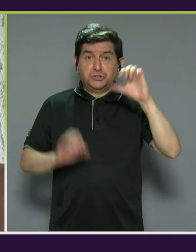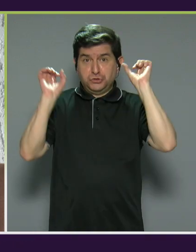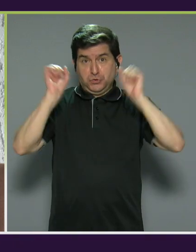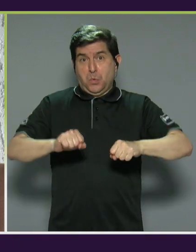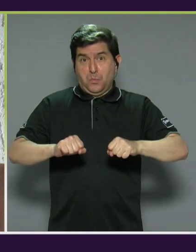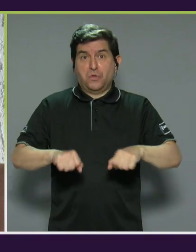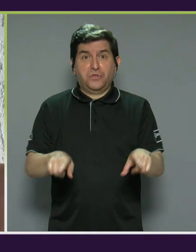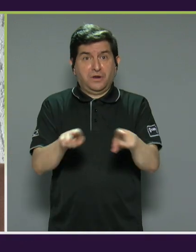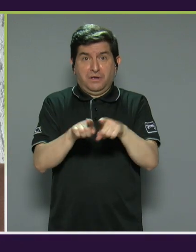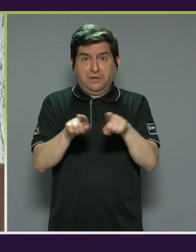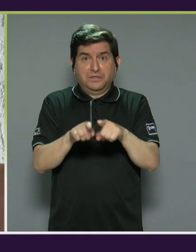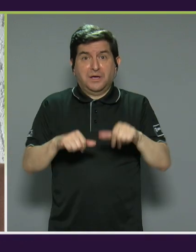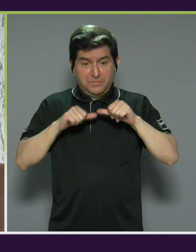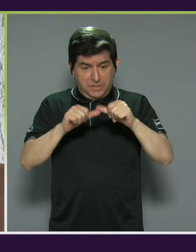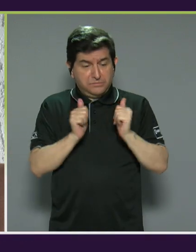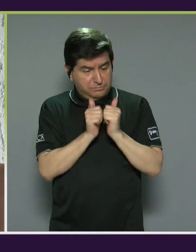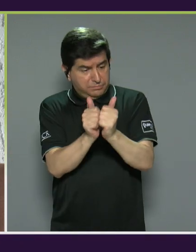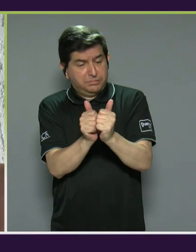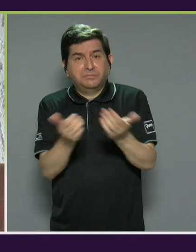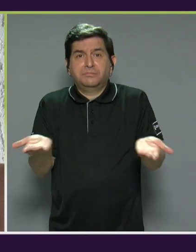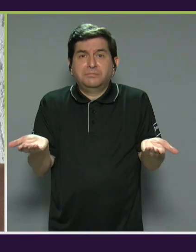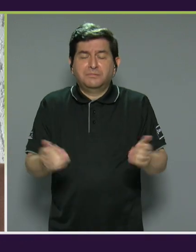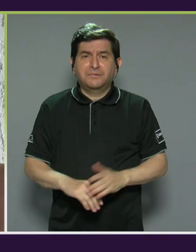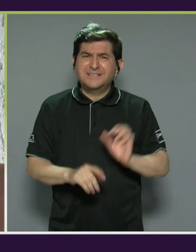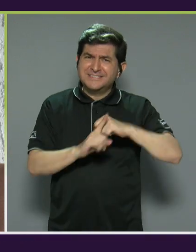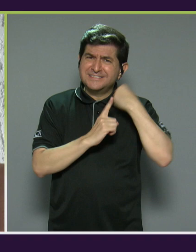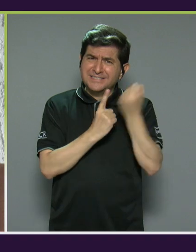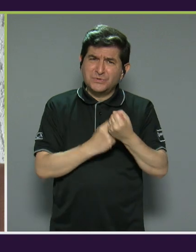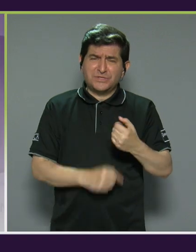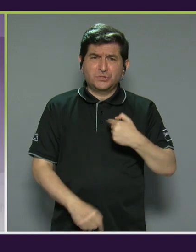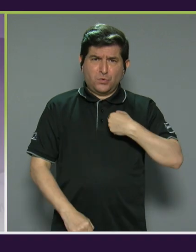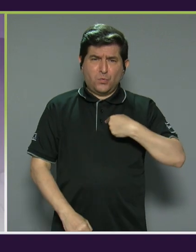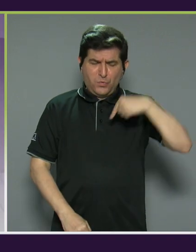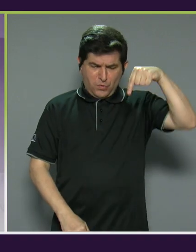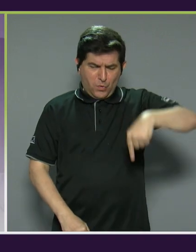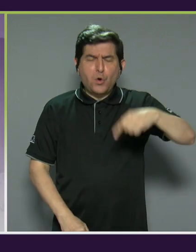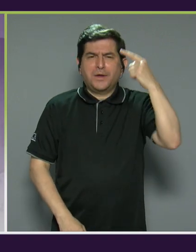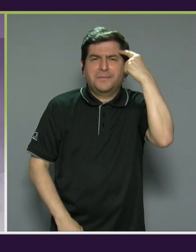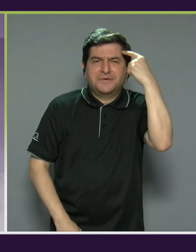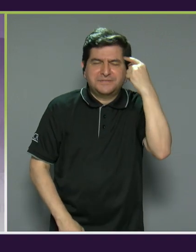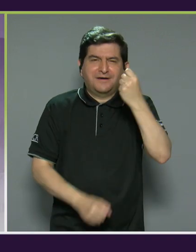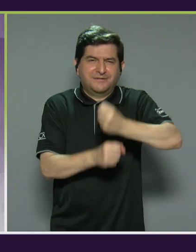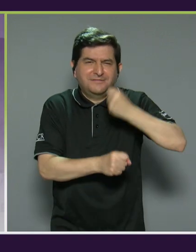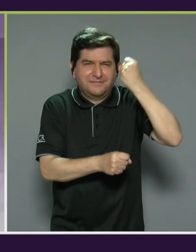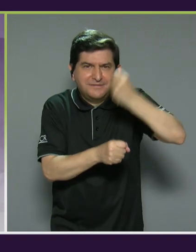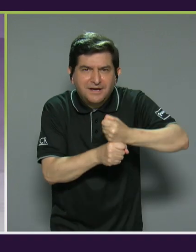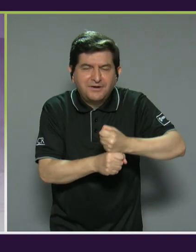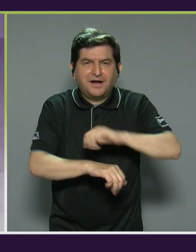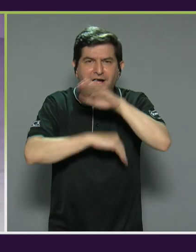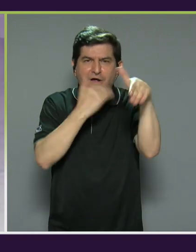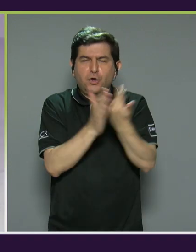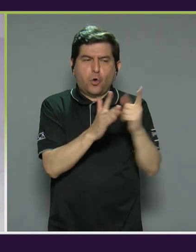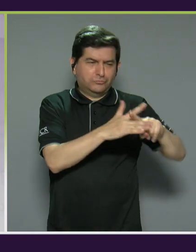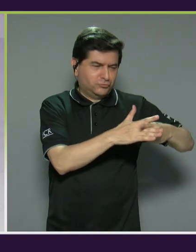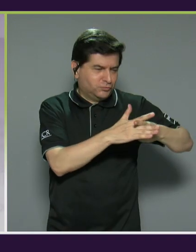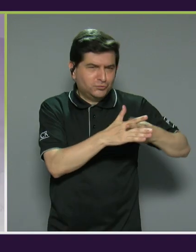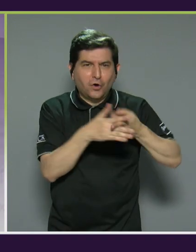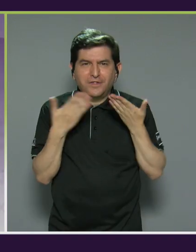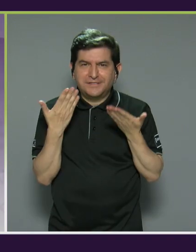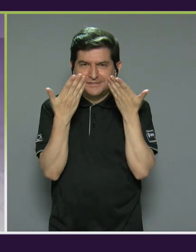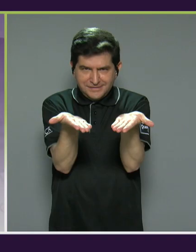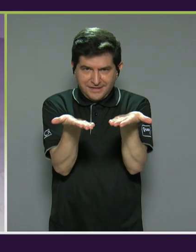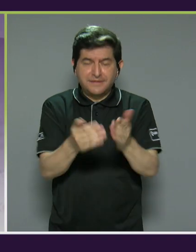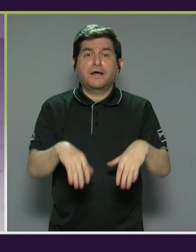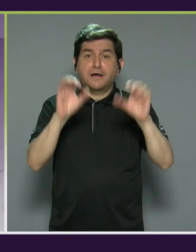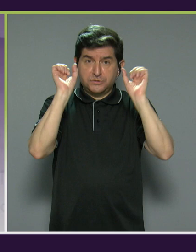también poder seguir con ella. Entonces, es una cuestión de preocuparse por el hoy, trabajar hoy, darle todas las herramientas, porque